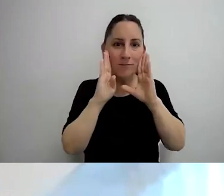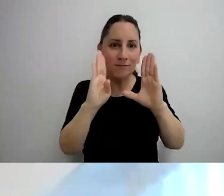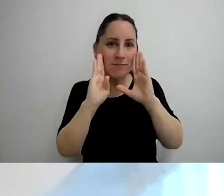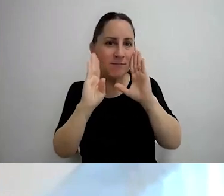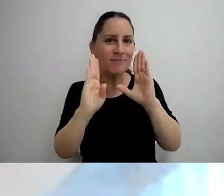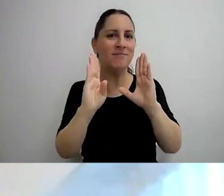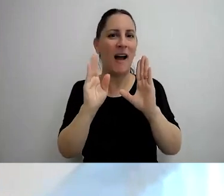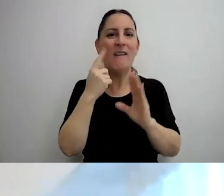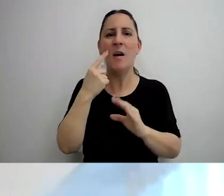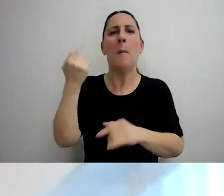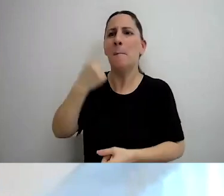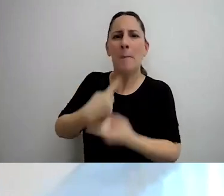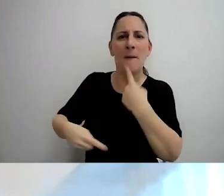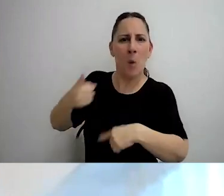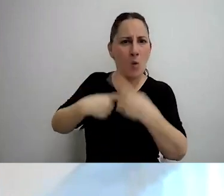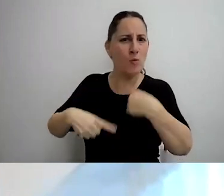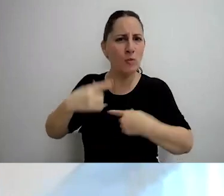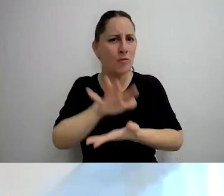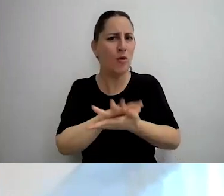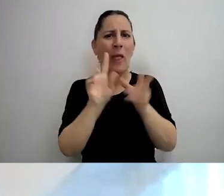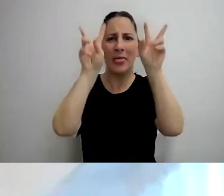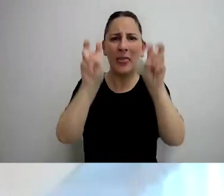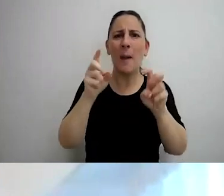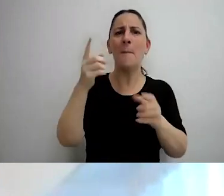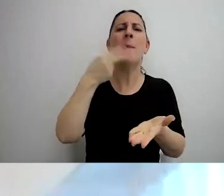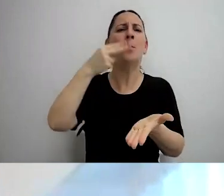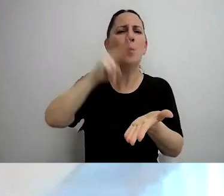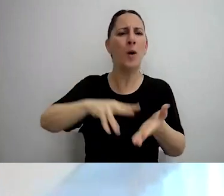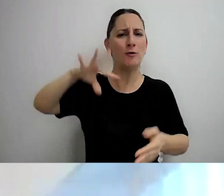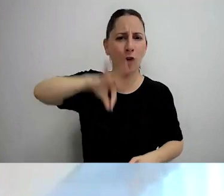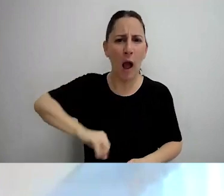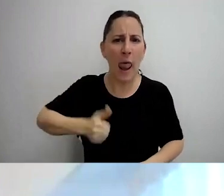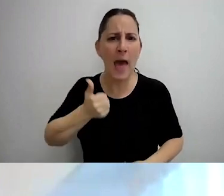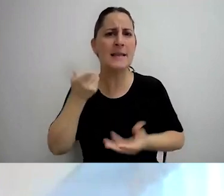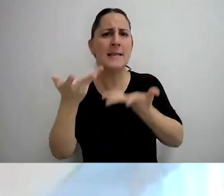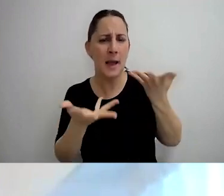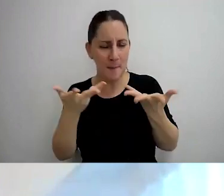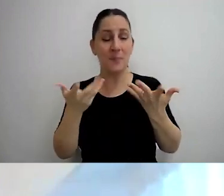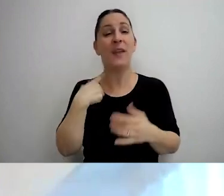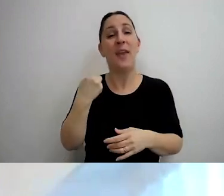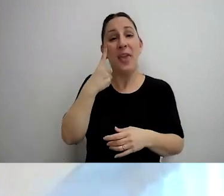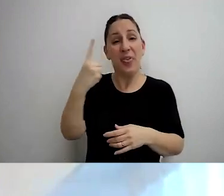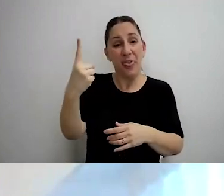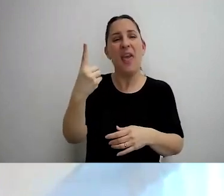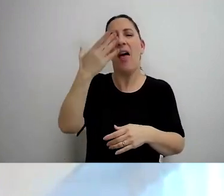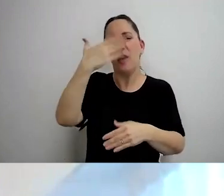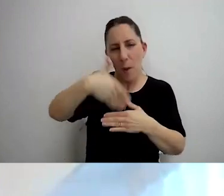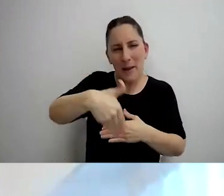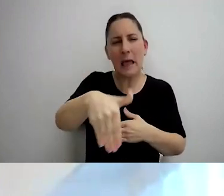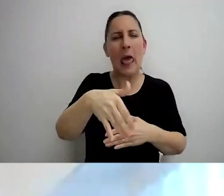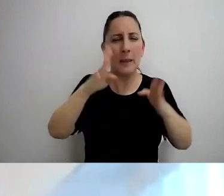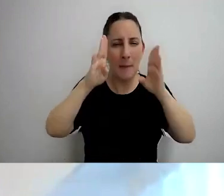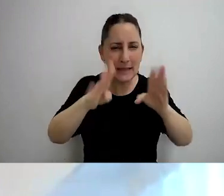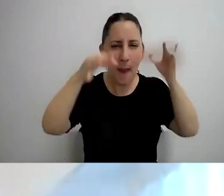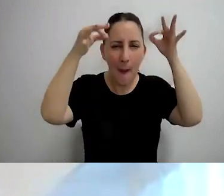preguntando, si íbamos a tocar algunos temas en cuanto al tema de ganancias, qué pasa. La idea es poder hacer algo después más específico, para